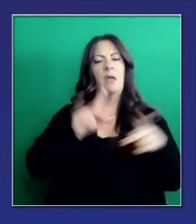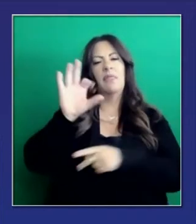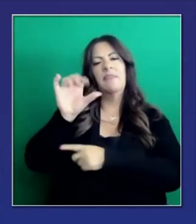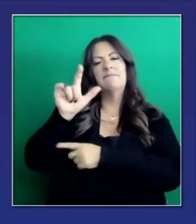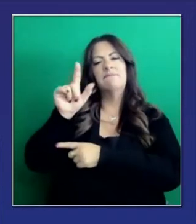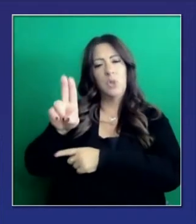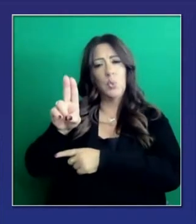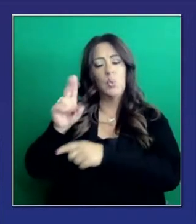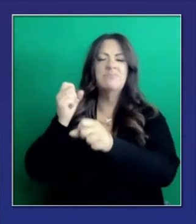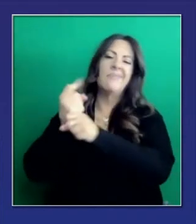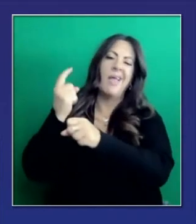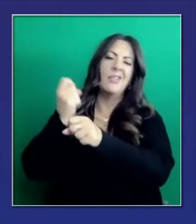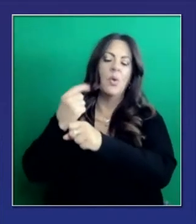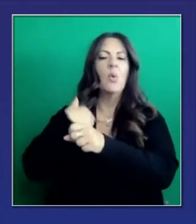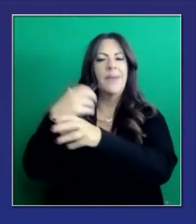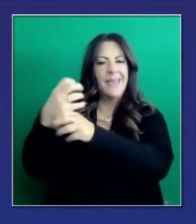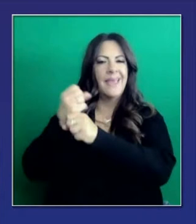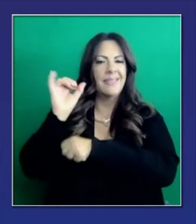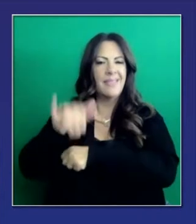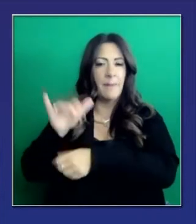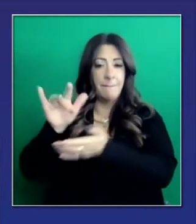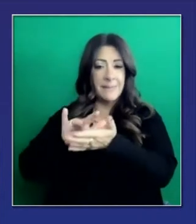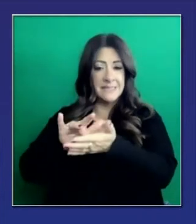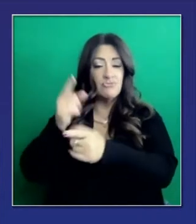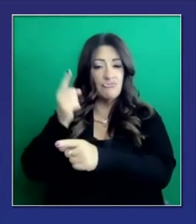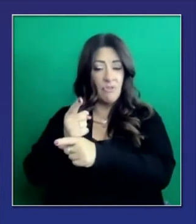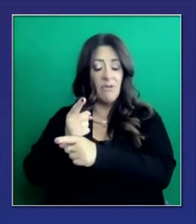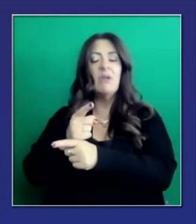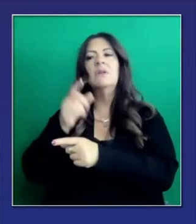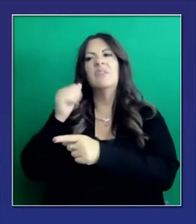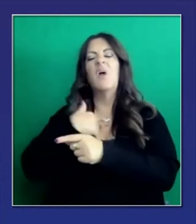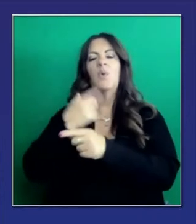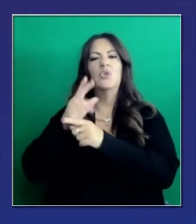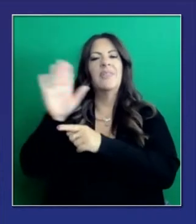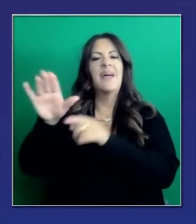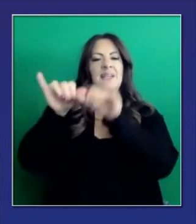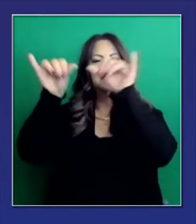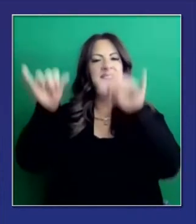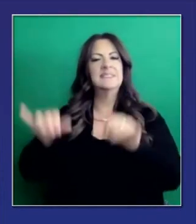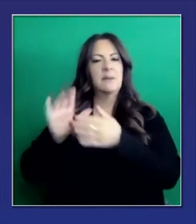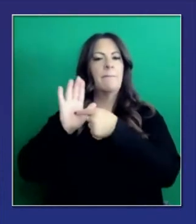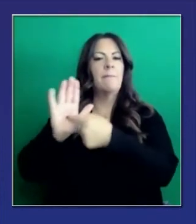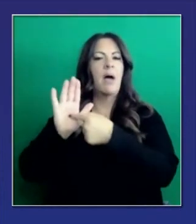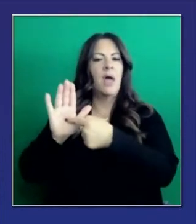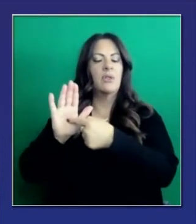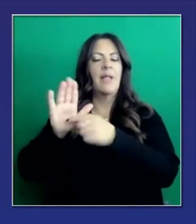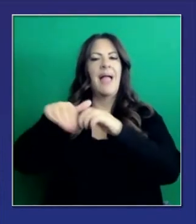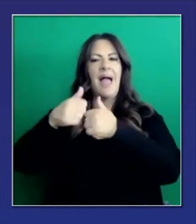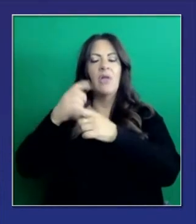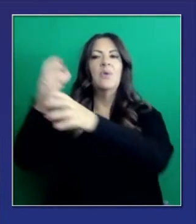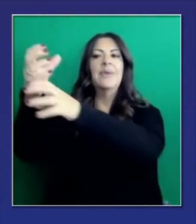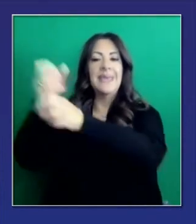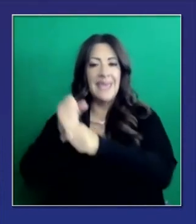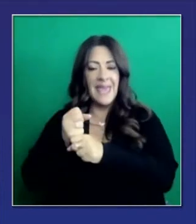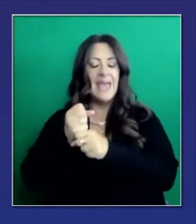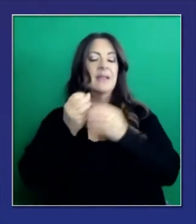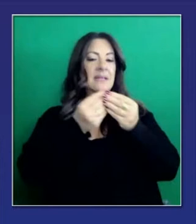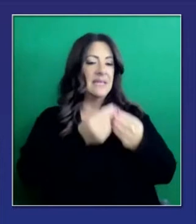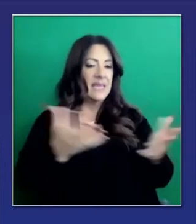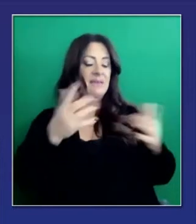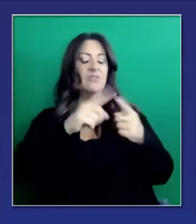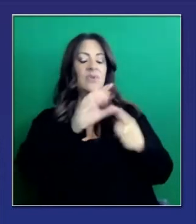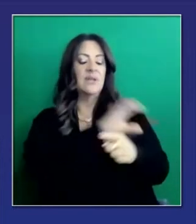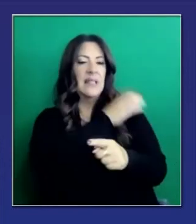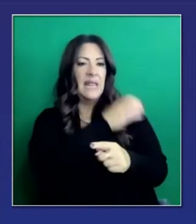función más de comando para contrar la variabilidad, que creemos que es fundamental en cuanto a acelerar la distribución de las